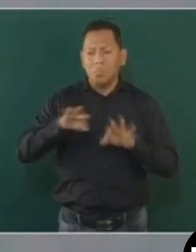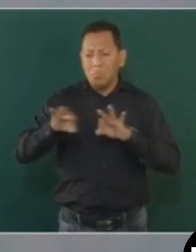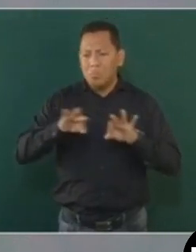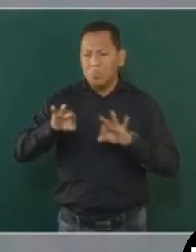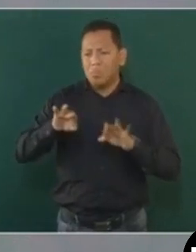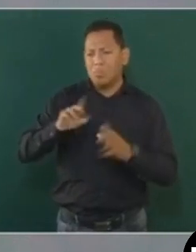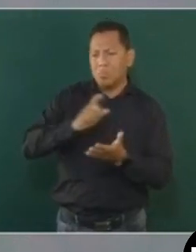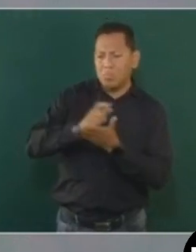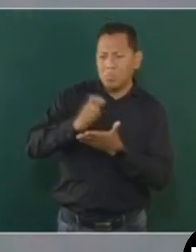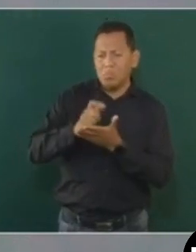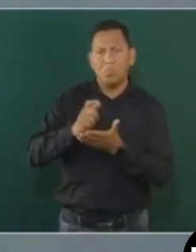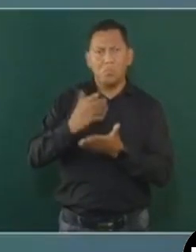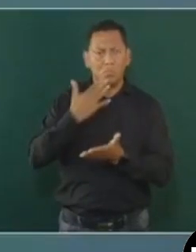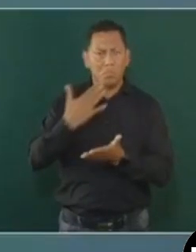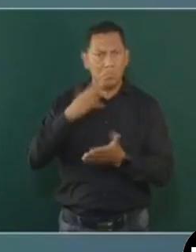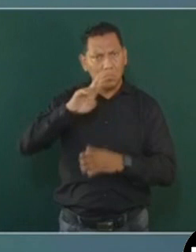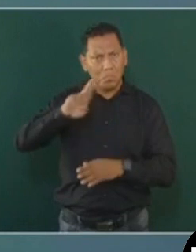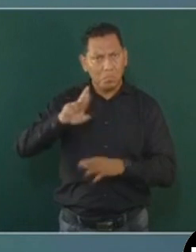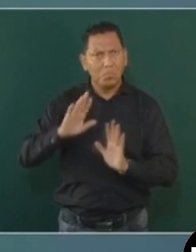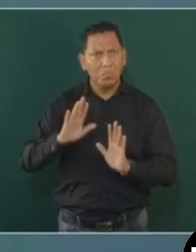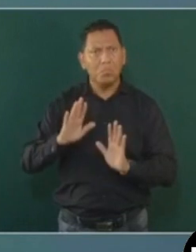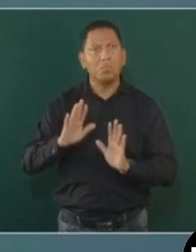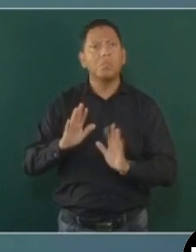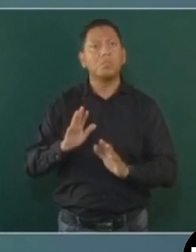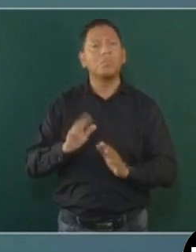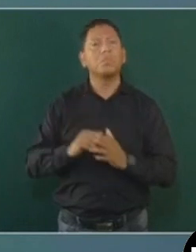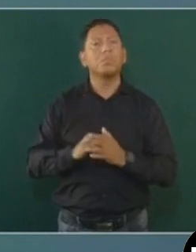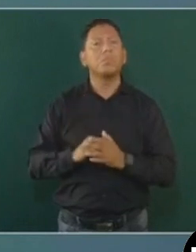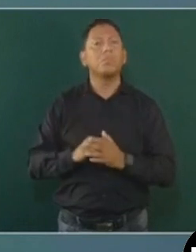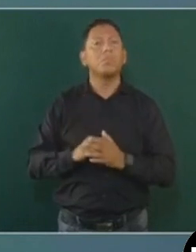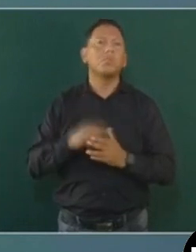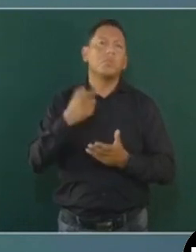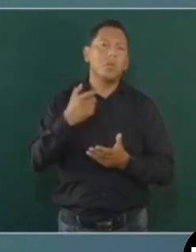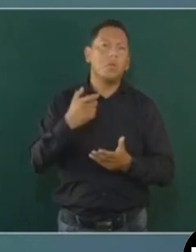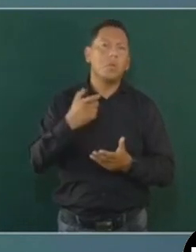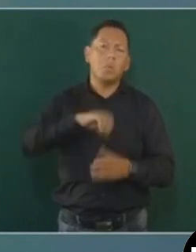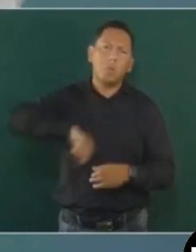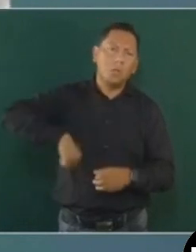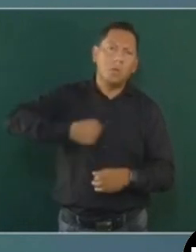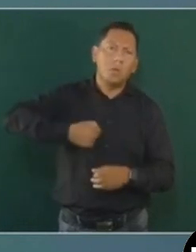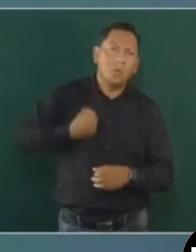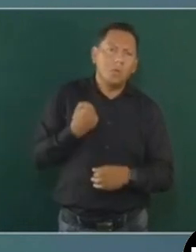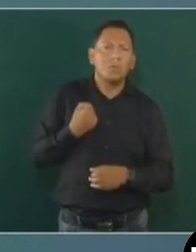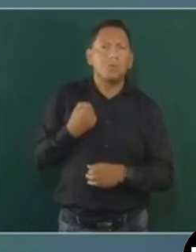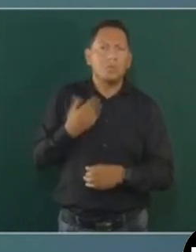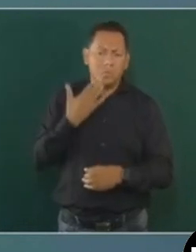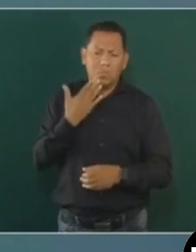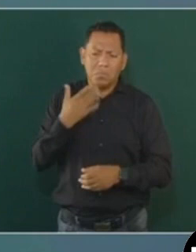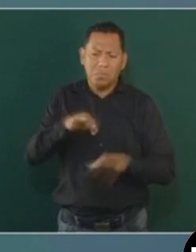y se acumule dinero, pero no